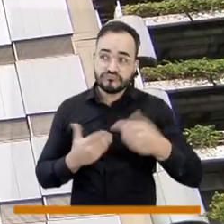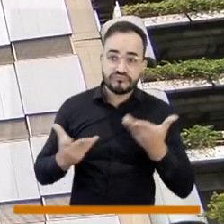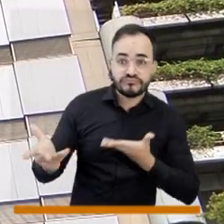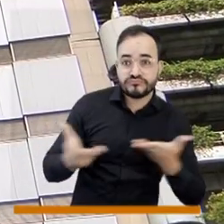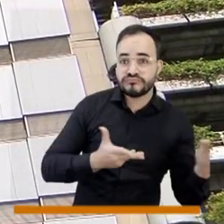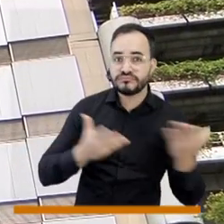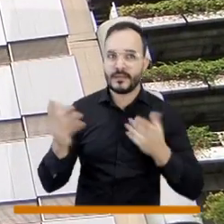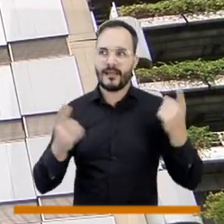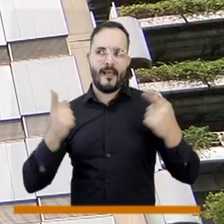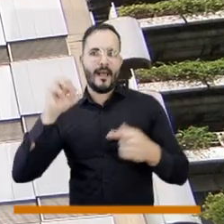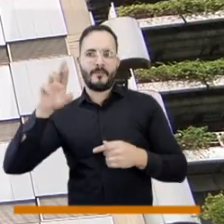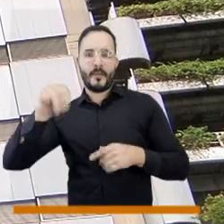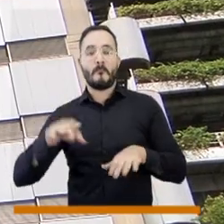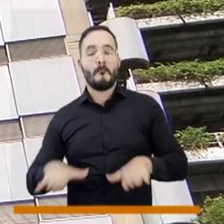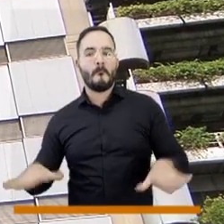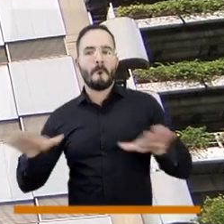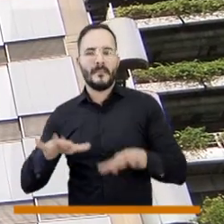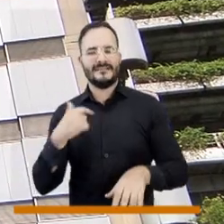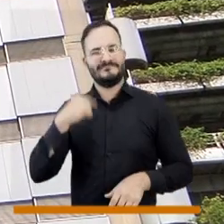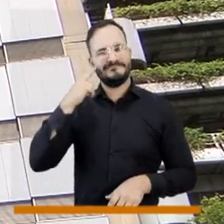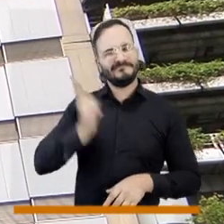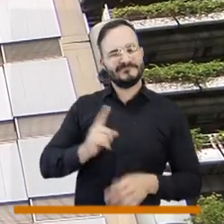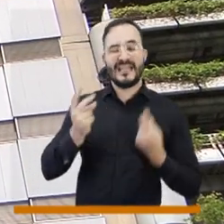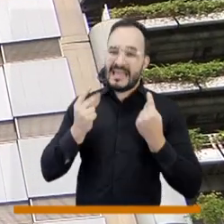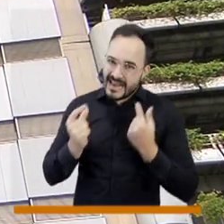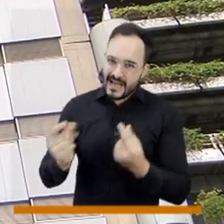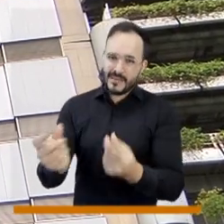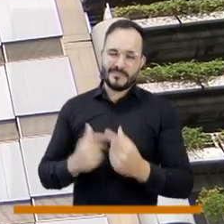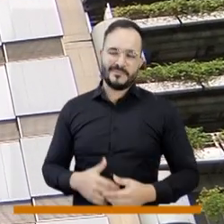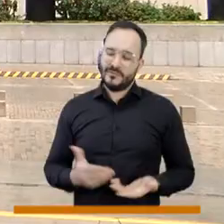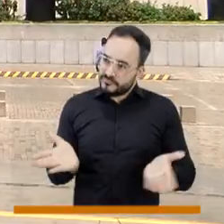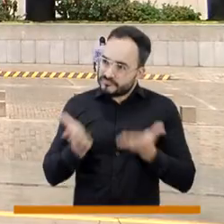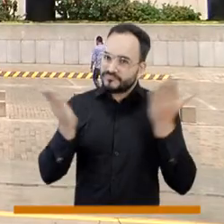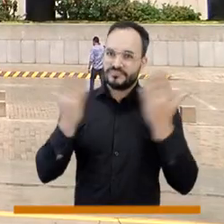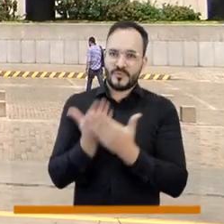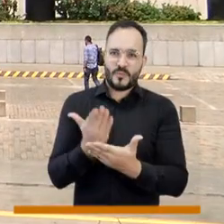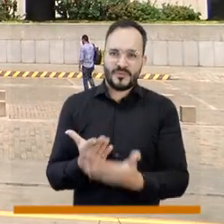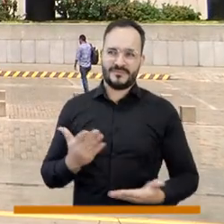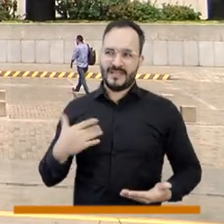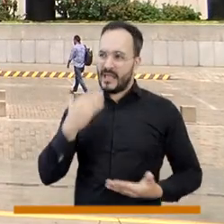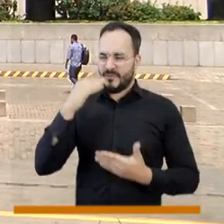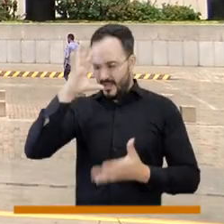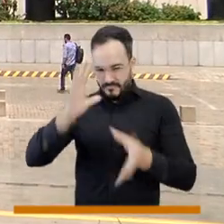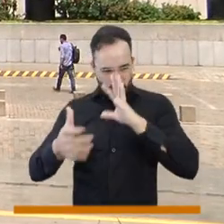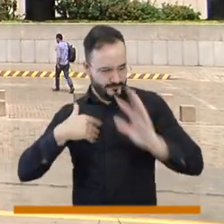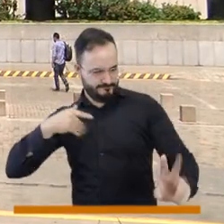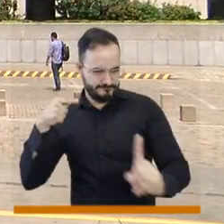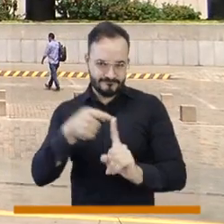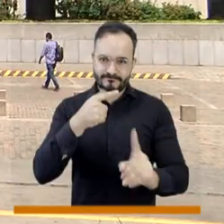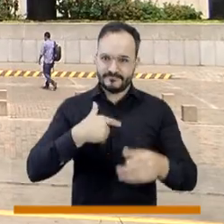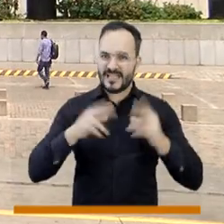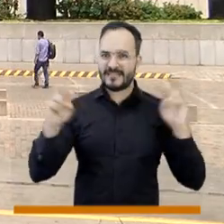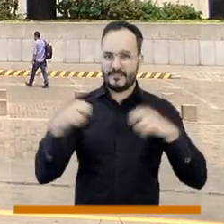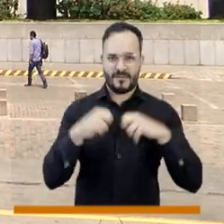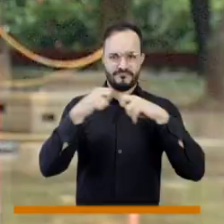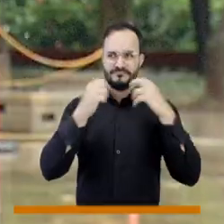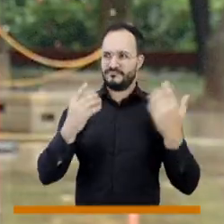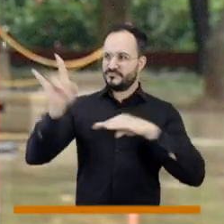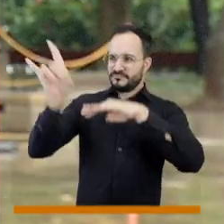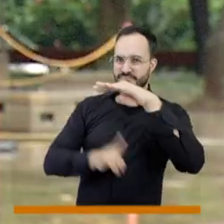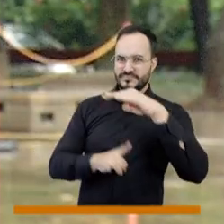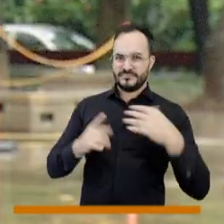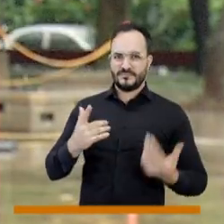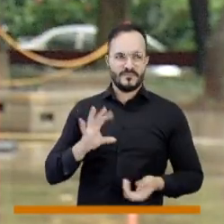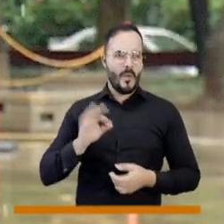están quedando quietas, entonces creo que estamos en ese momento donde EPM puede decir, listo, venga, metámonos de cabeza en estos temas,